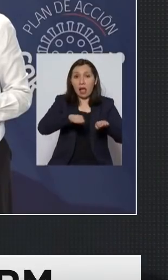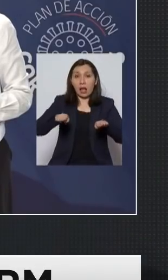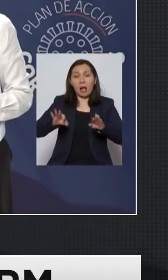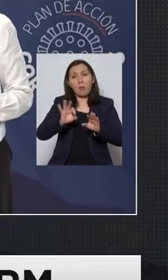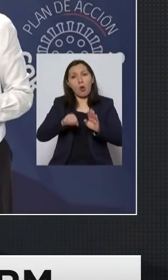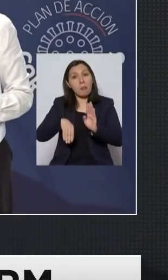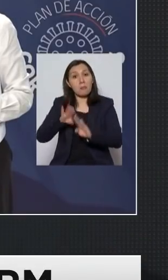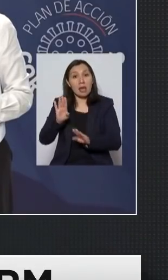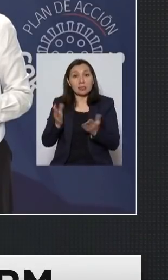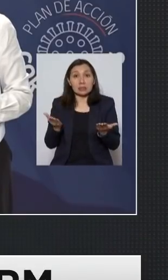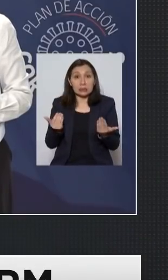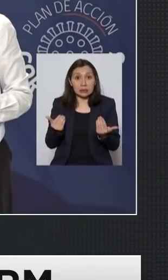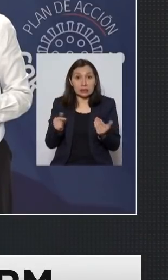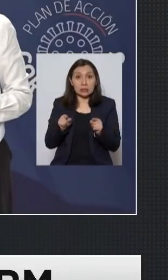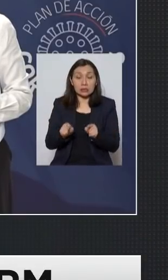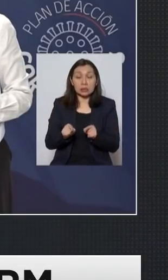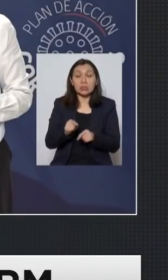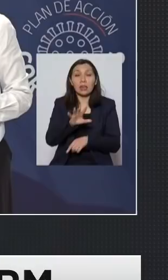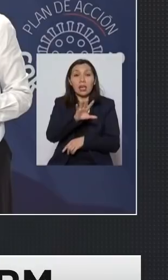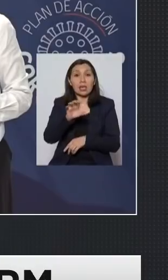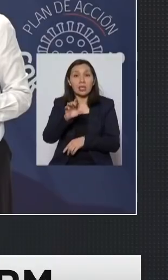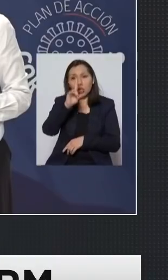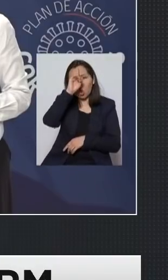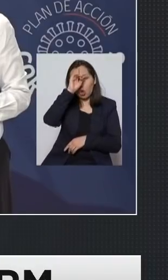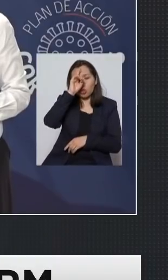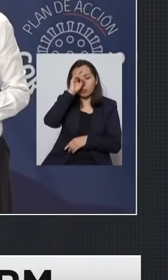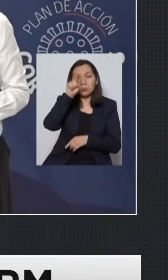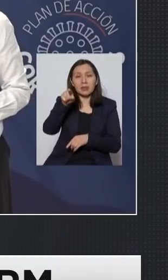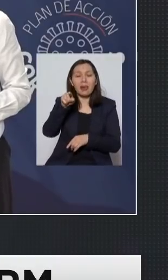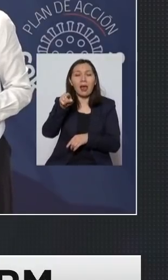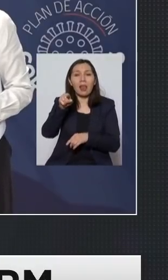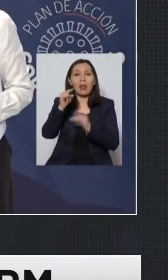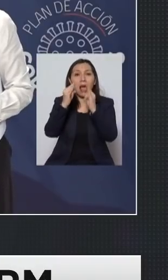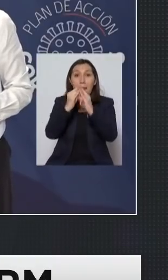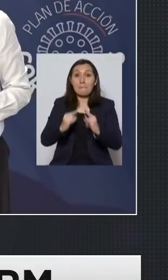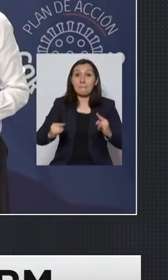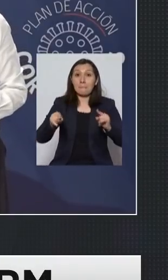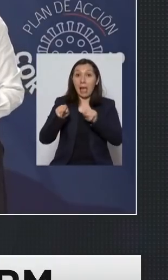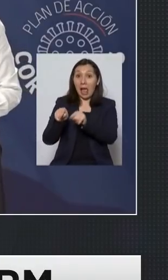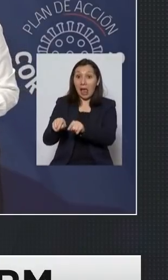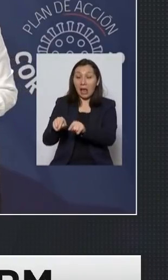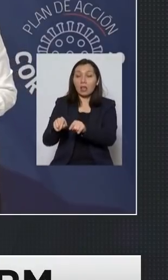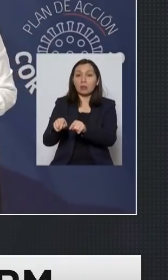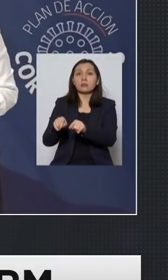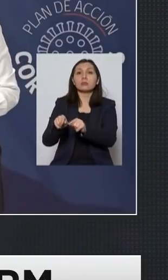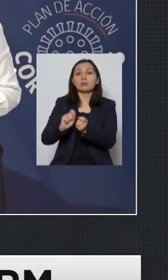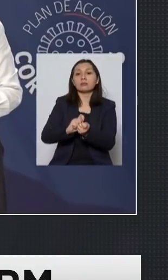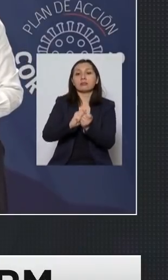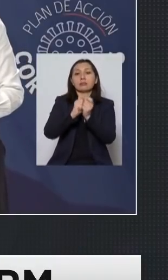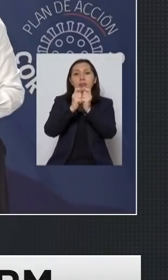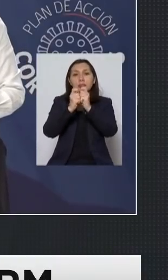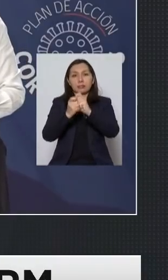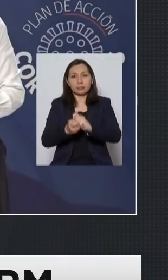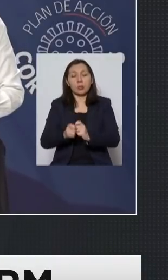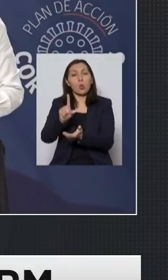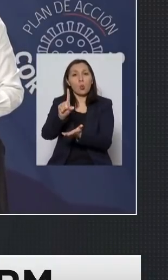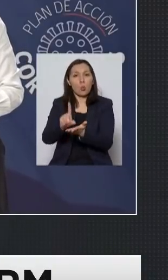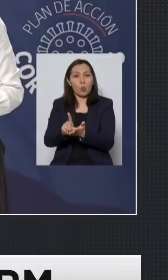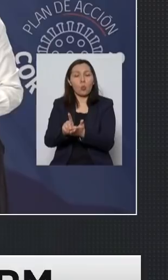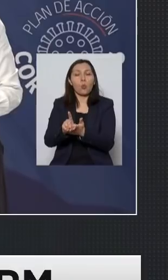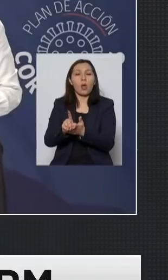o más que se necesiten de hospitales de campaña que se están transformando en los sitios